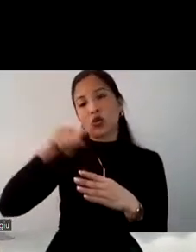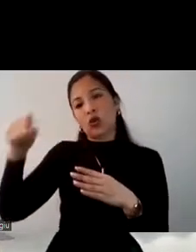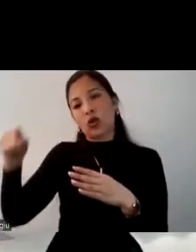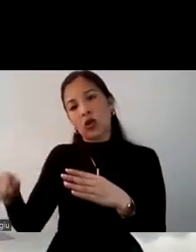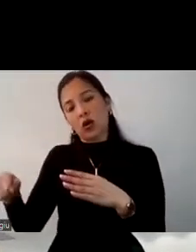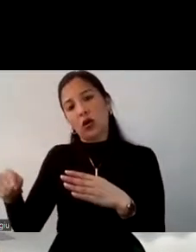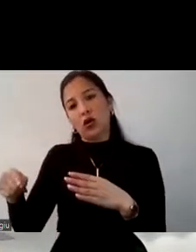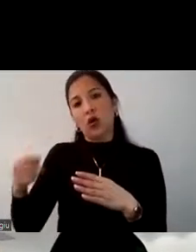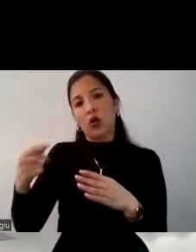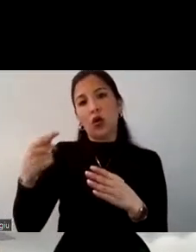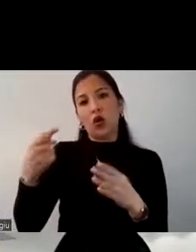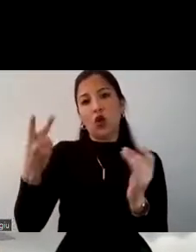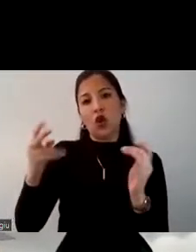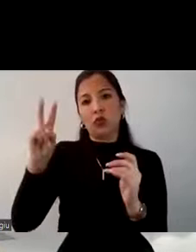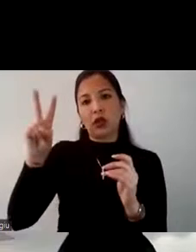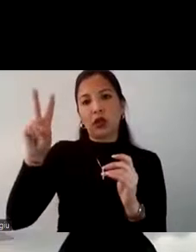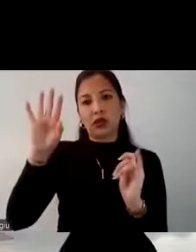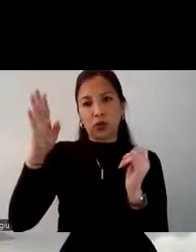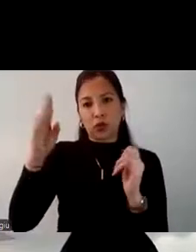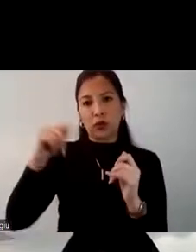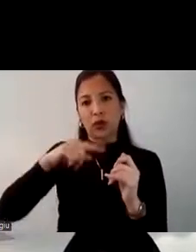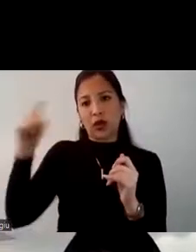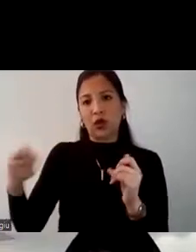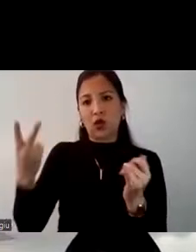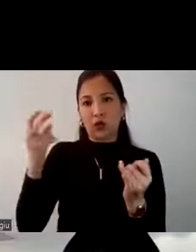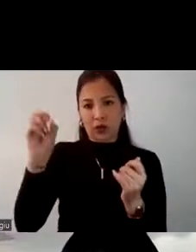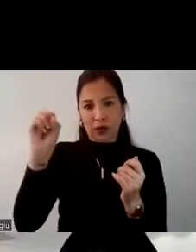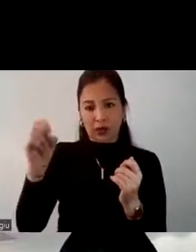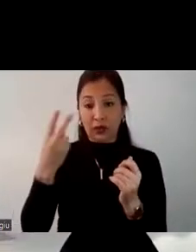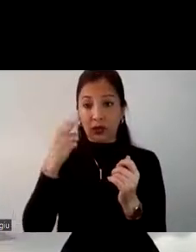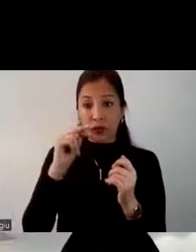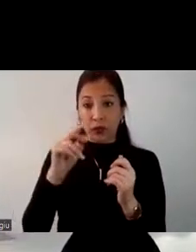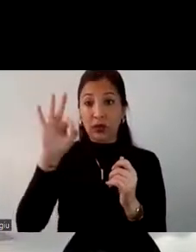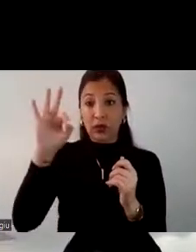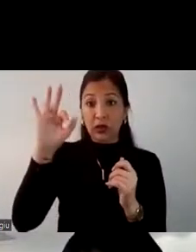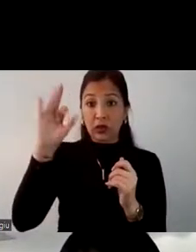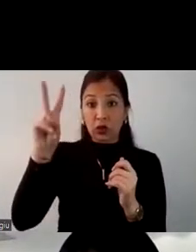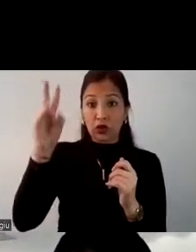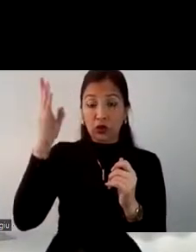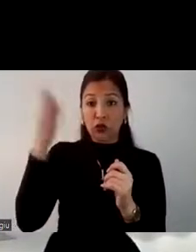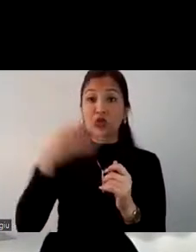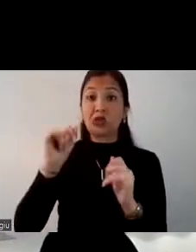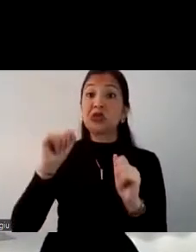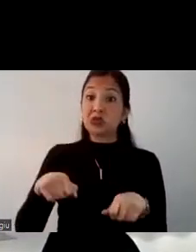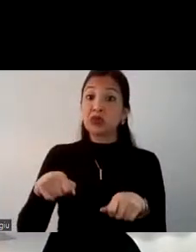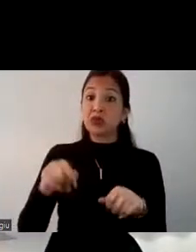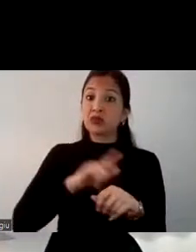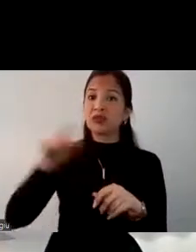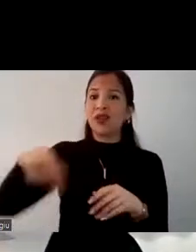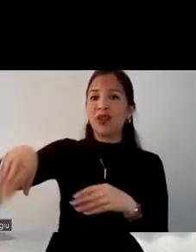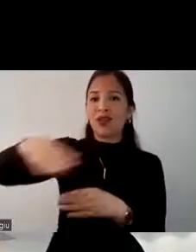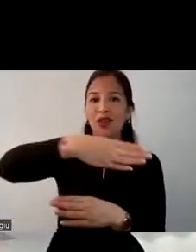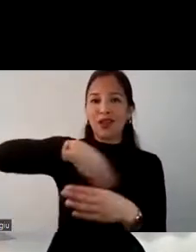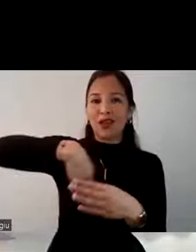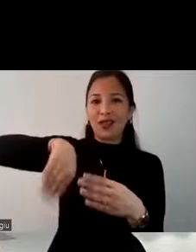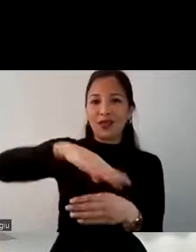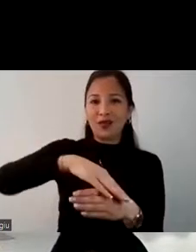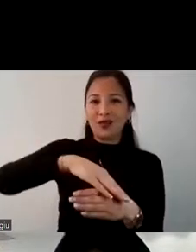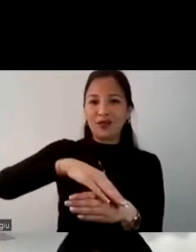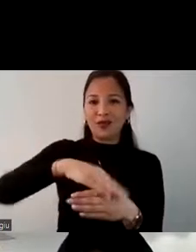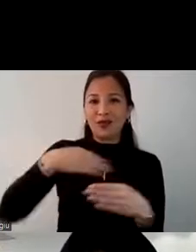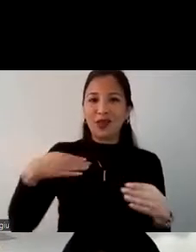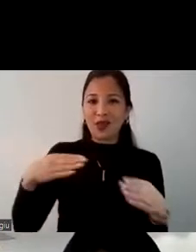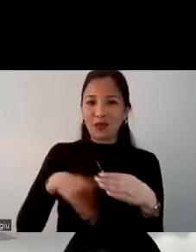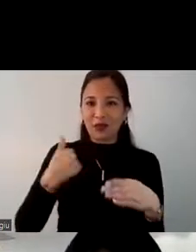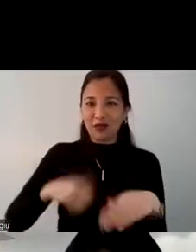marzo del 2020, vemos la siguiente figura, que 32% sí viajó, pero dentro de su región de residencia.